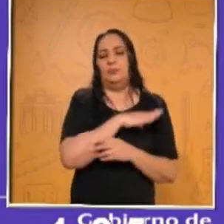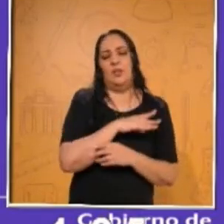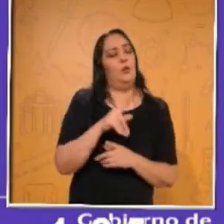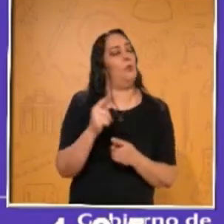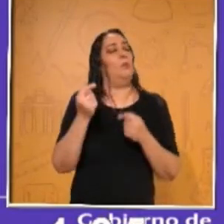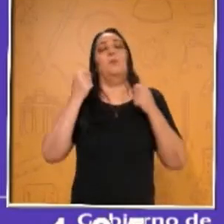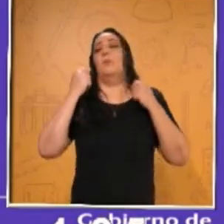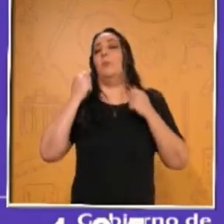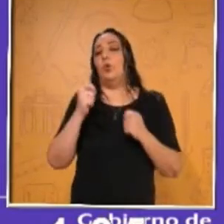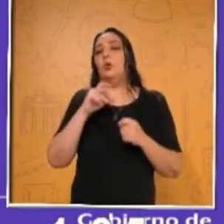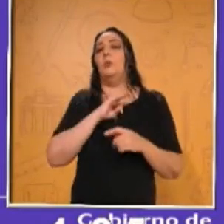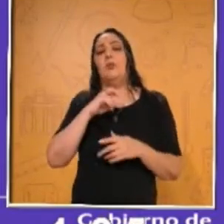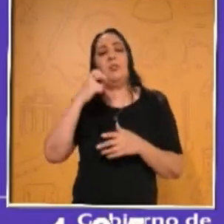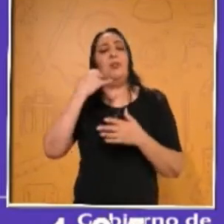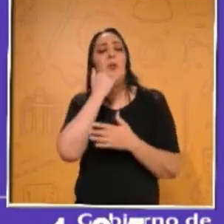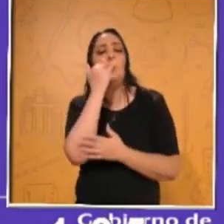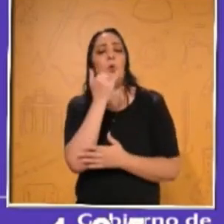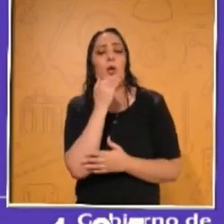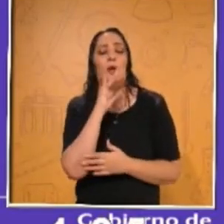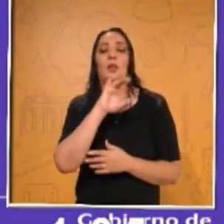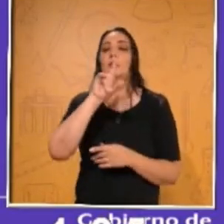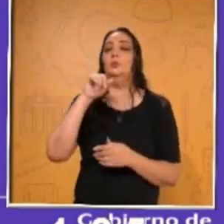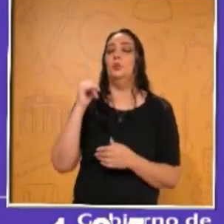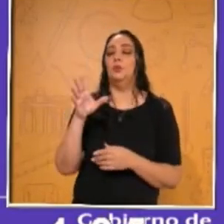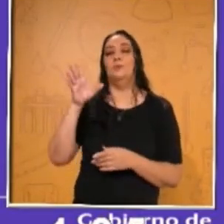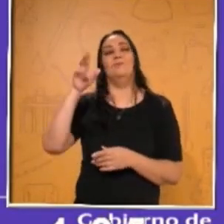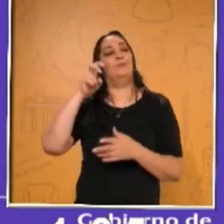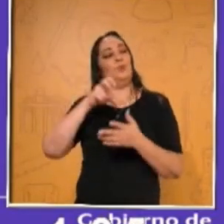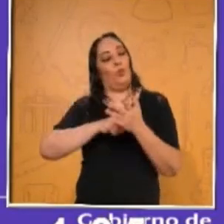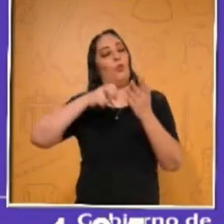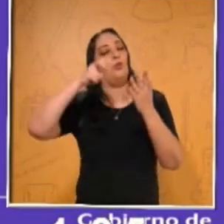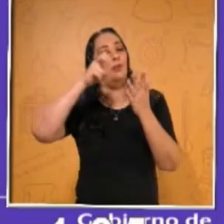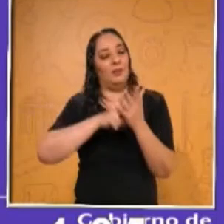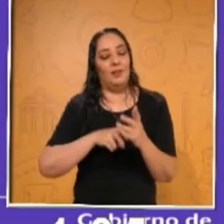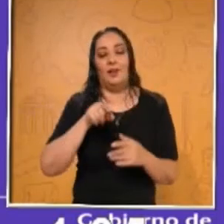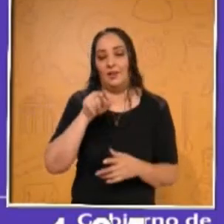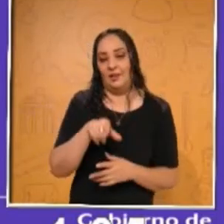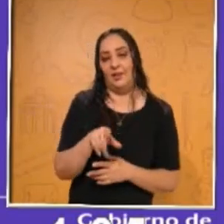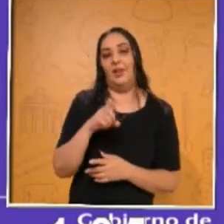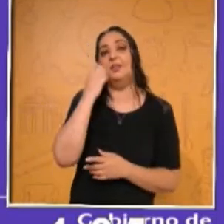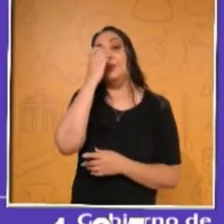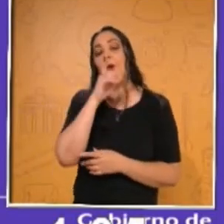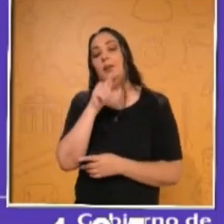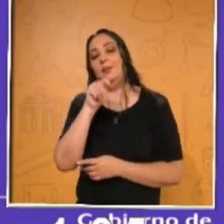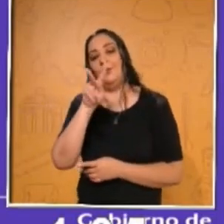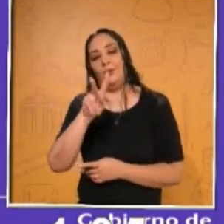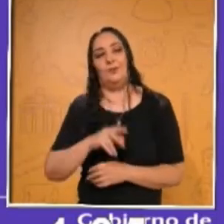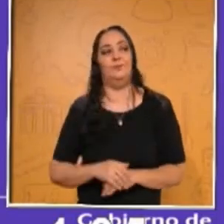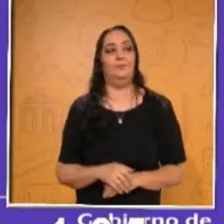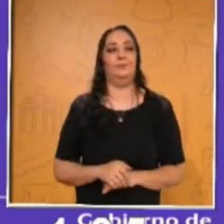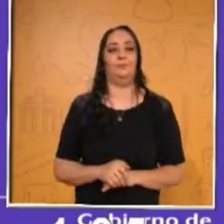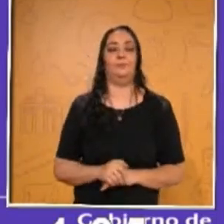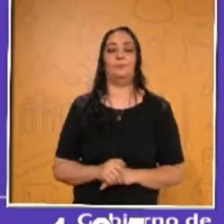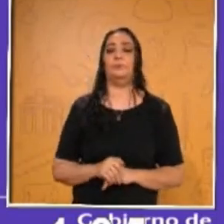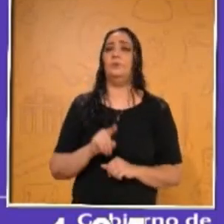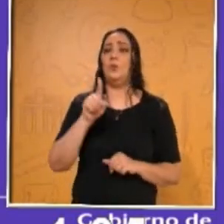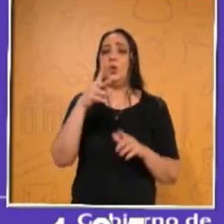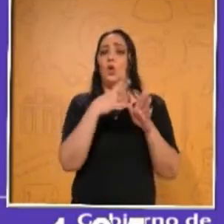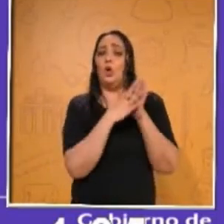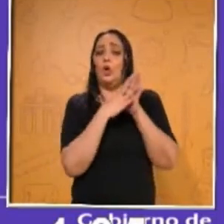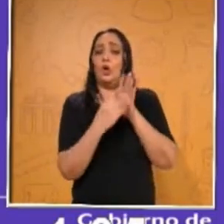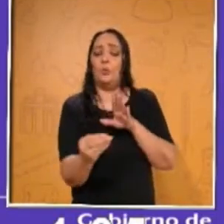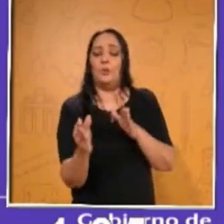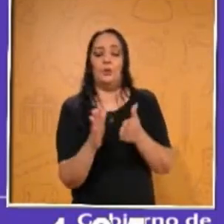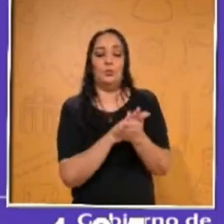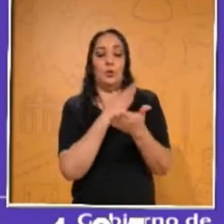trata esto, de poder equivocarte y poder corregirlo aquí en el programa, por si no te quedó algo claro. Realízalo, cópialo en la